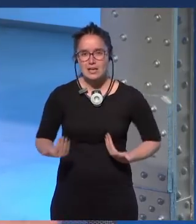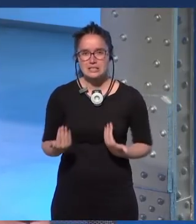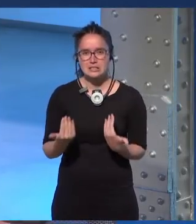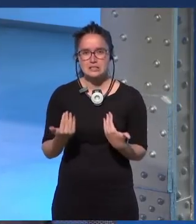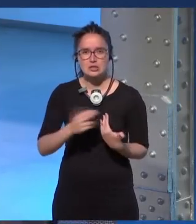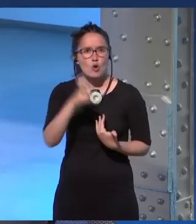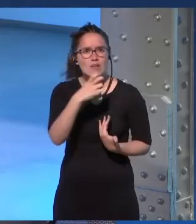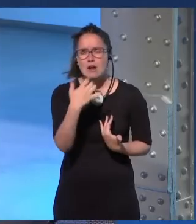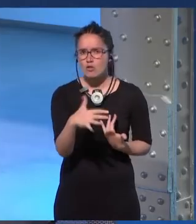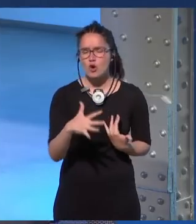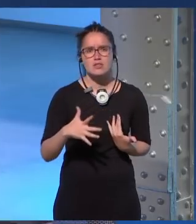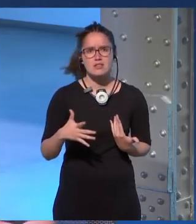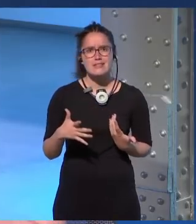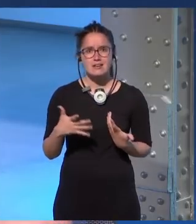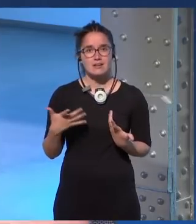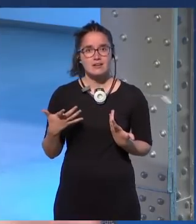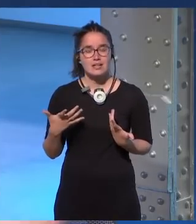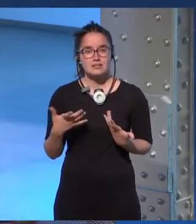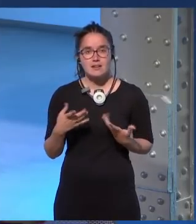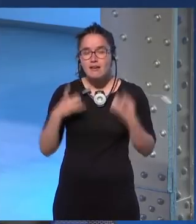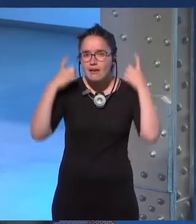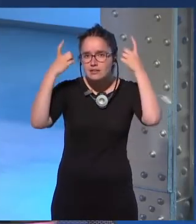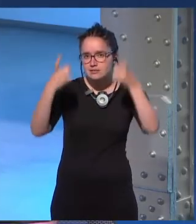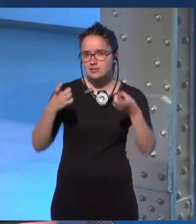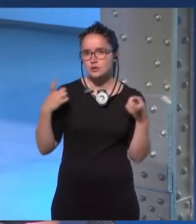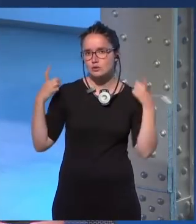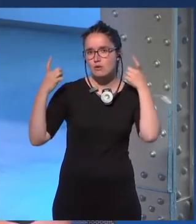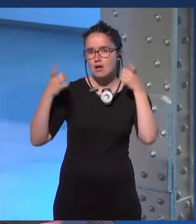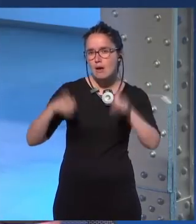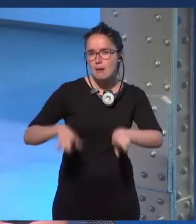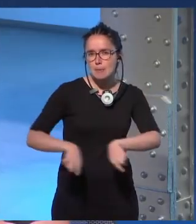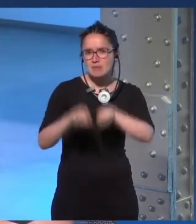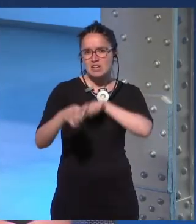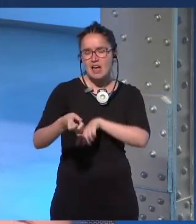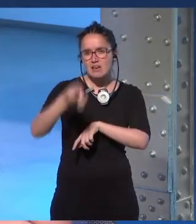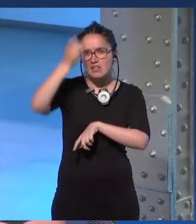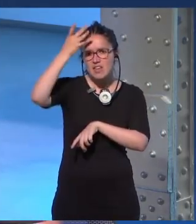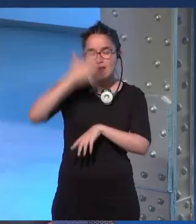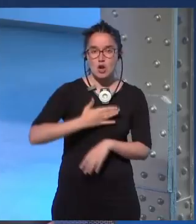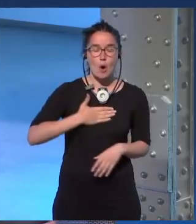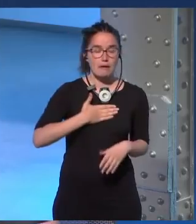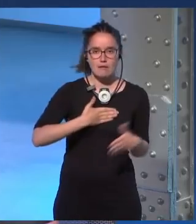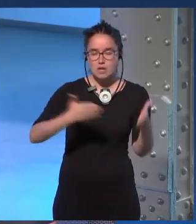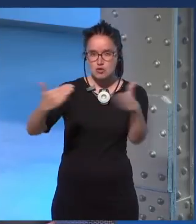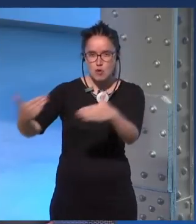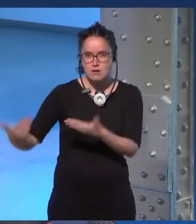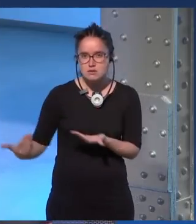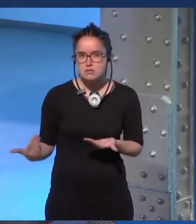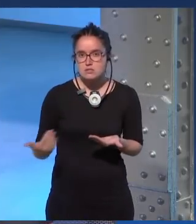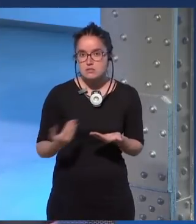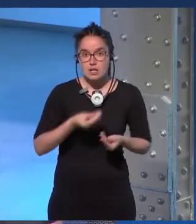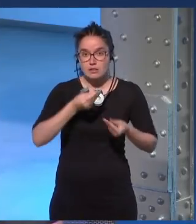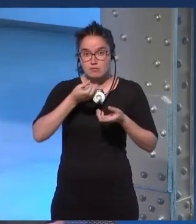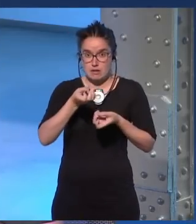¿De dónde viene también ese intento de destruir la idea de lo agradable? ¿De la